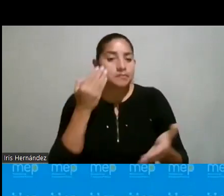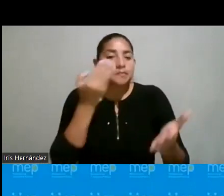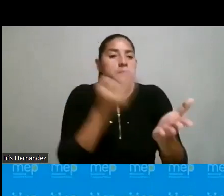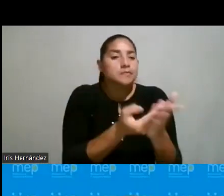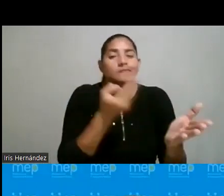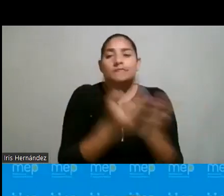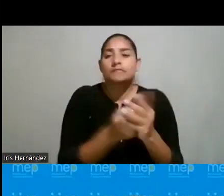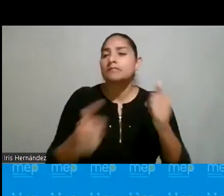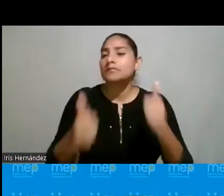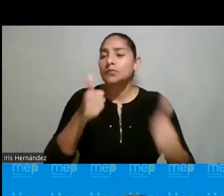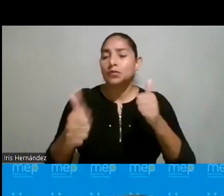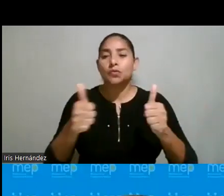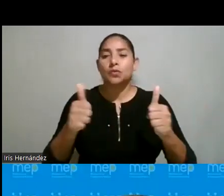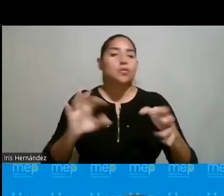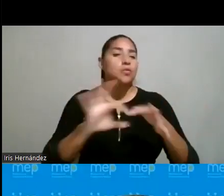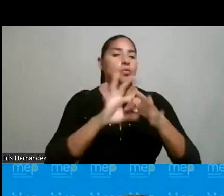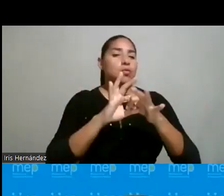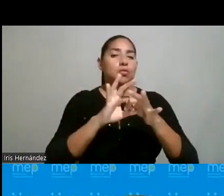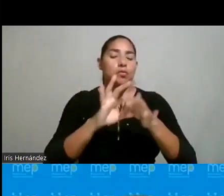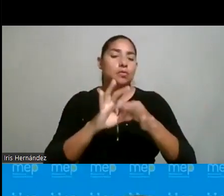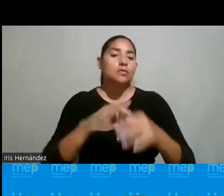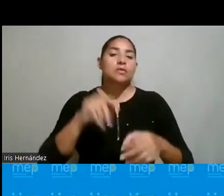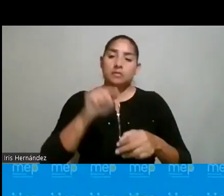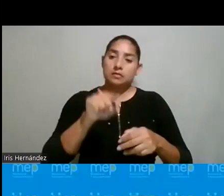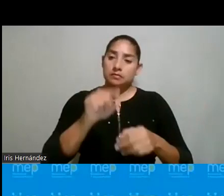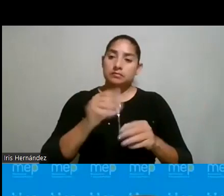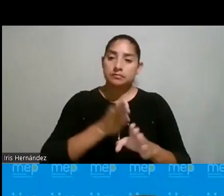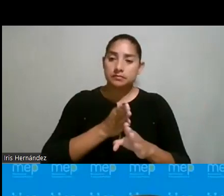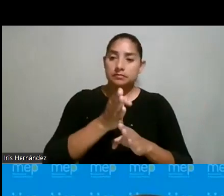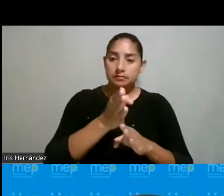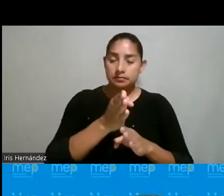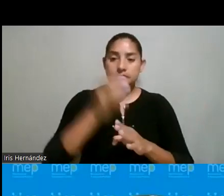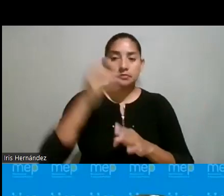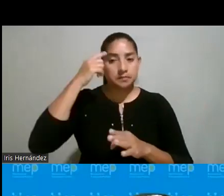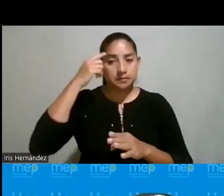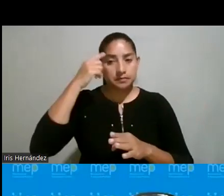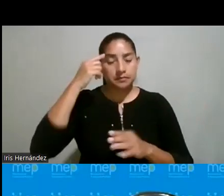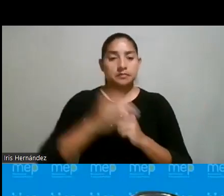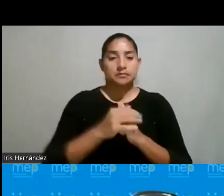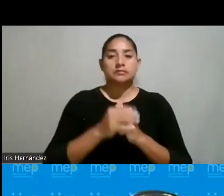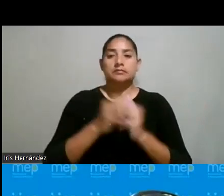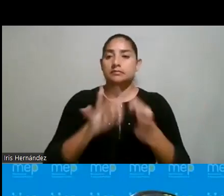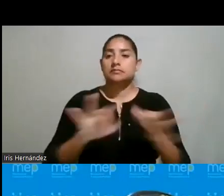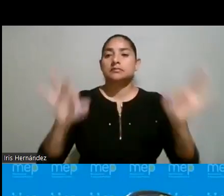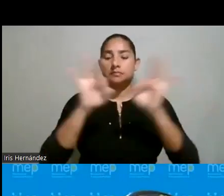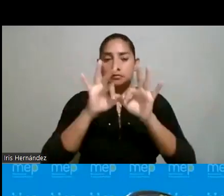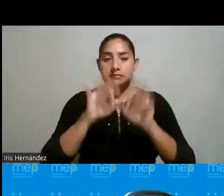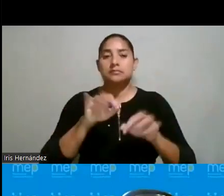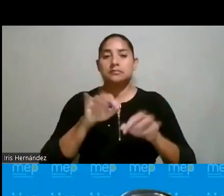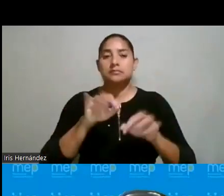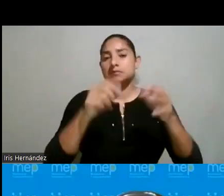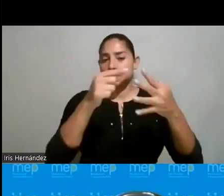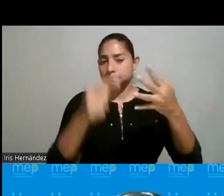plantea enlaza muy bien con esta línea o con este pensamiento. Es importante aquí indicar varias